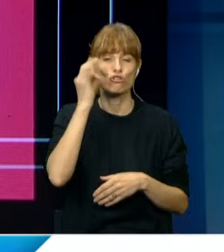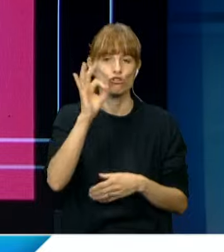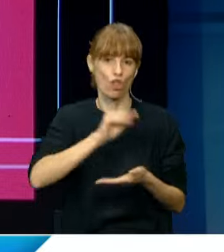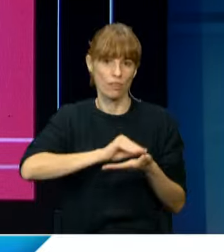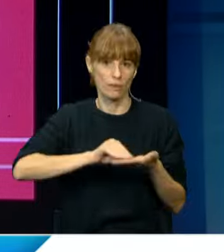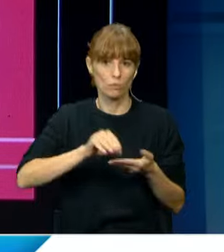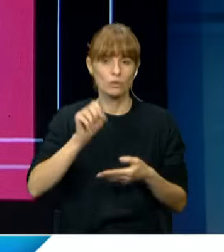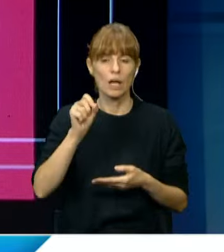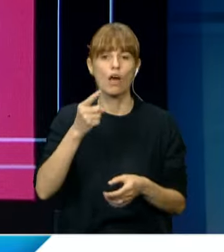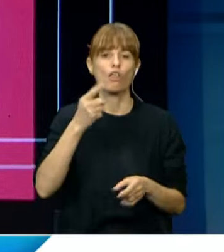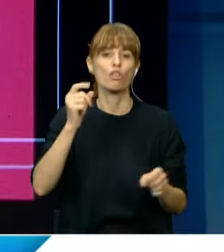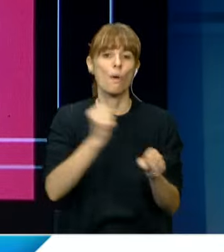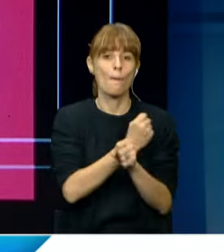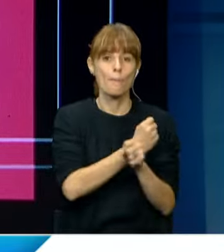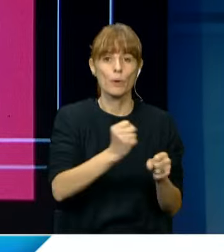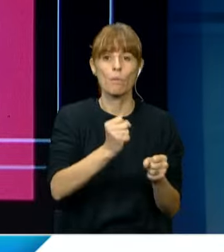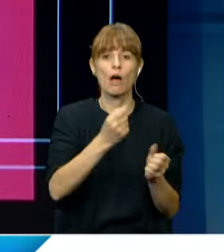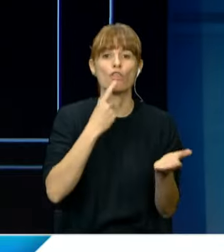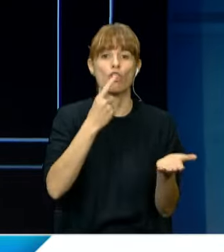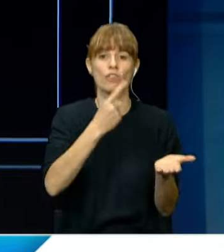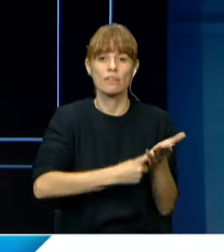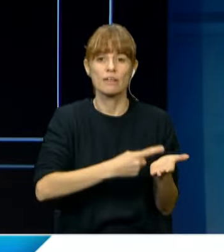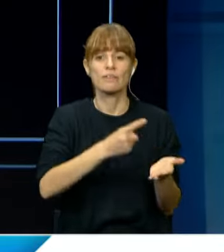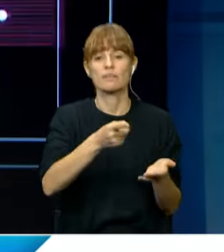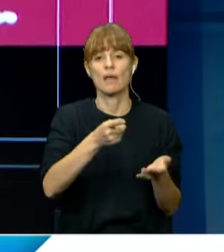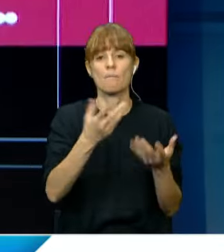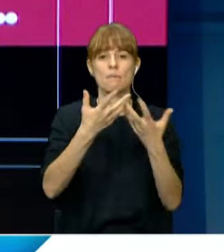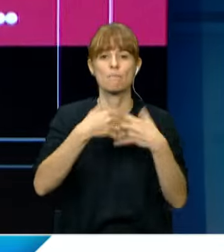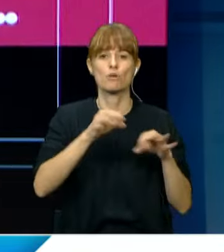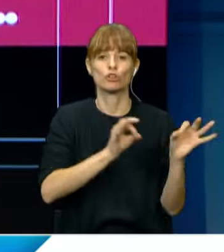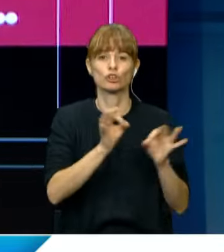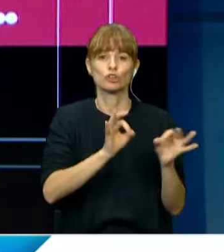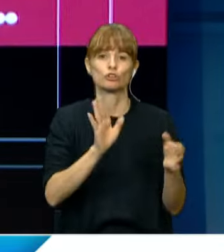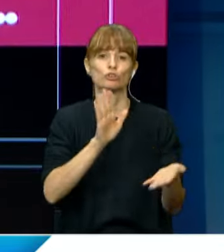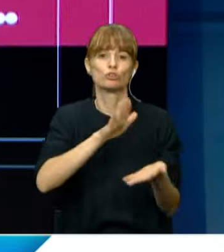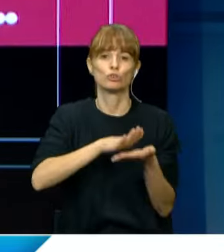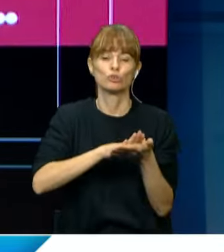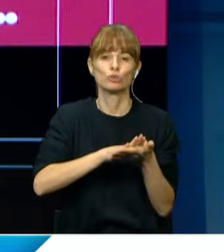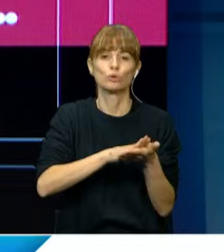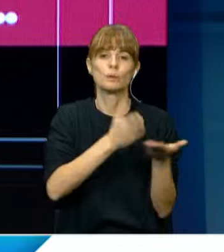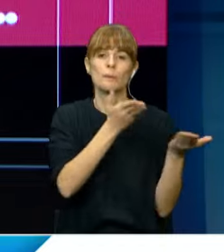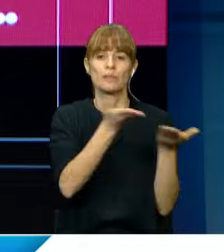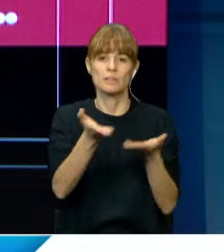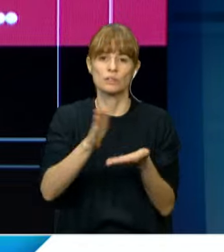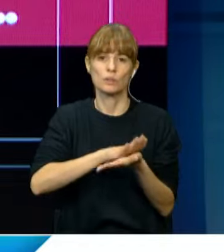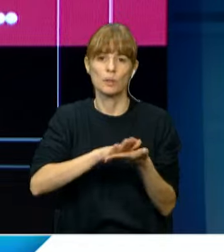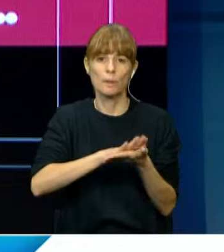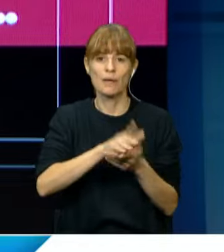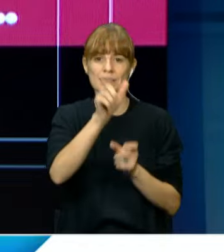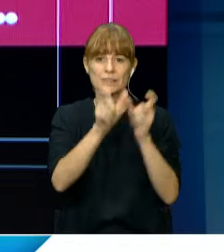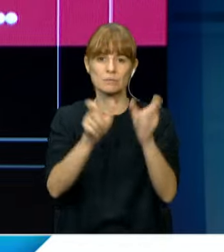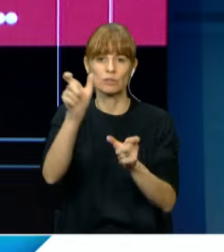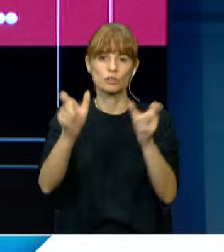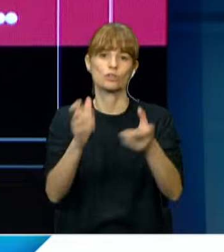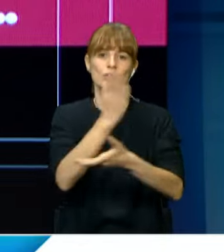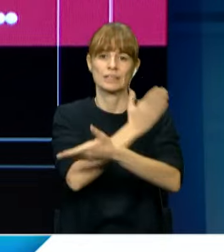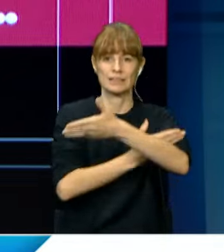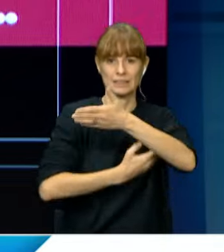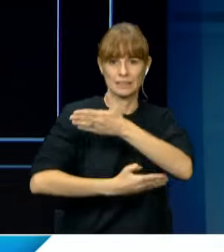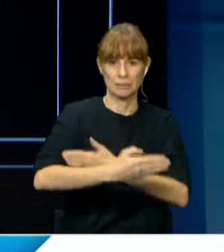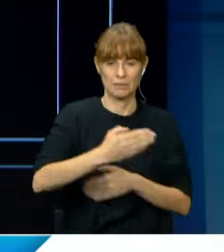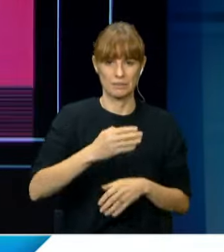recibió dictamen un proyecto relacionado con el Sistema de Prestaciones Básicas para las Personas con